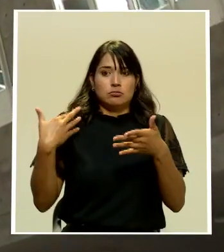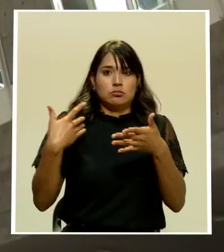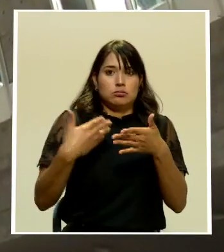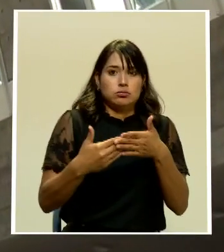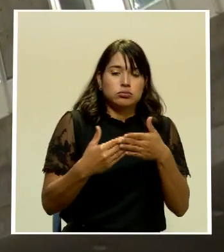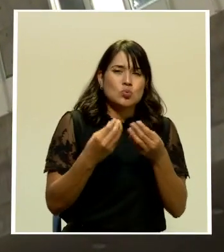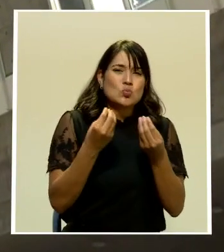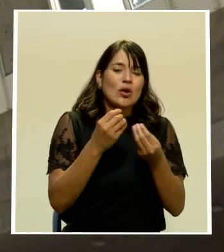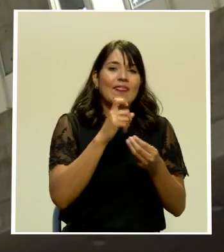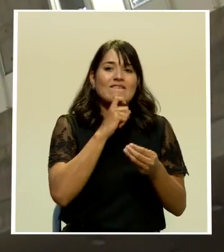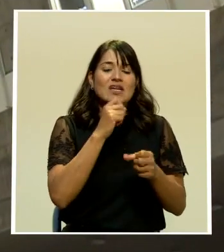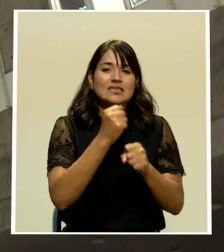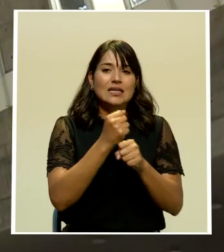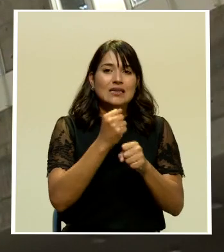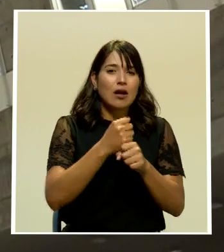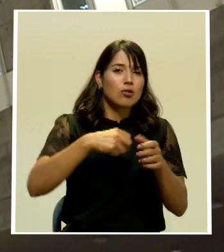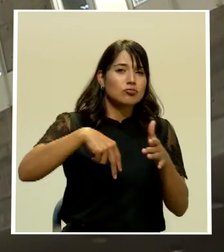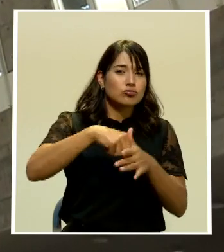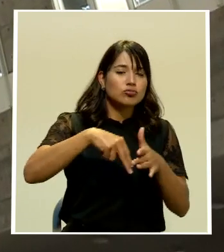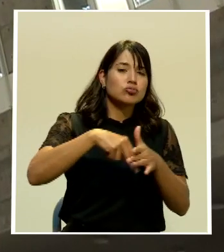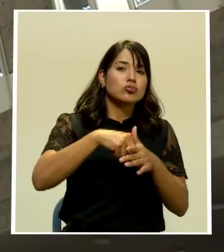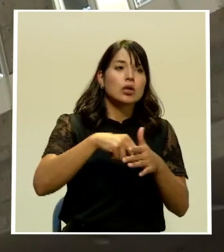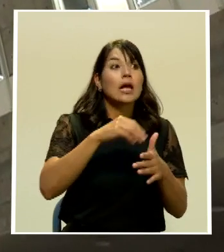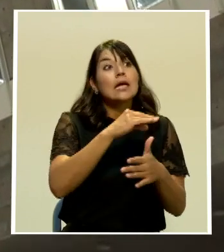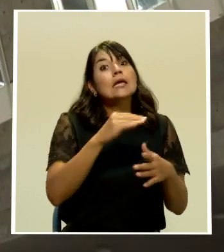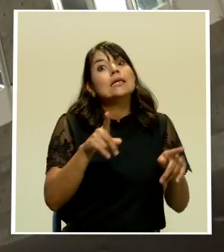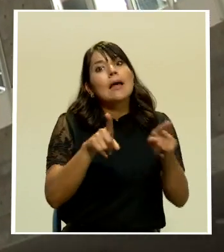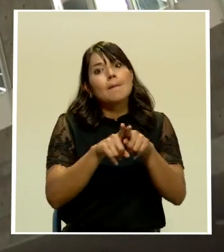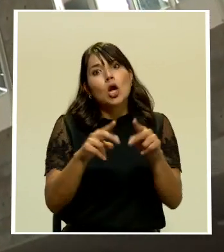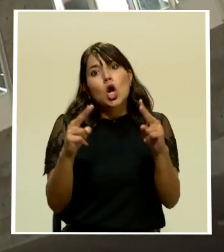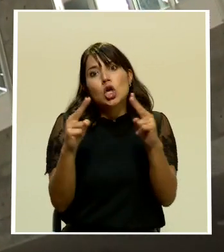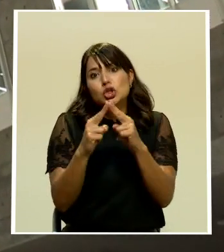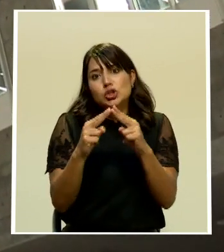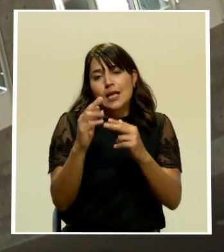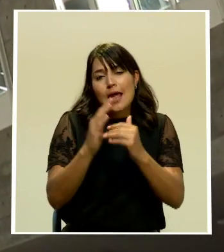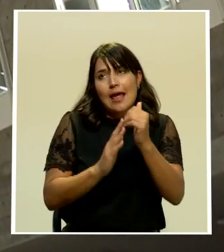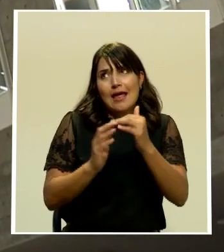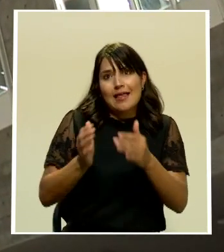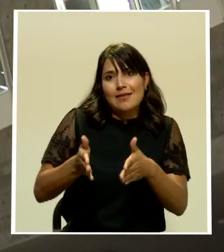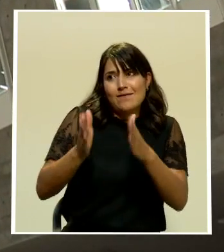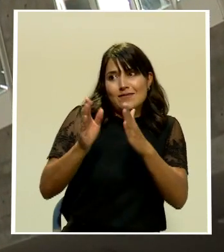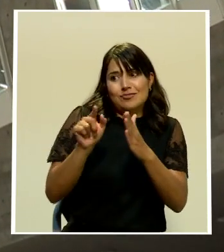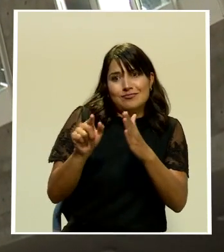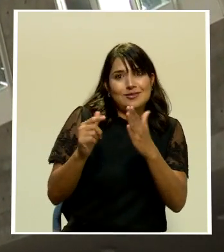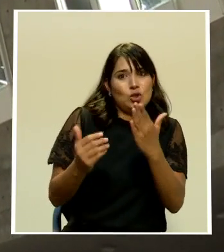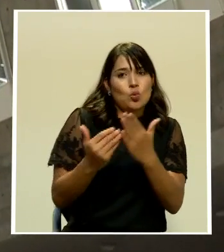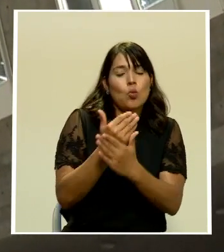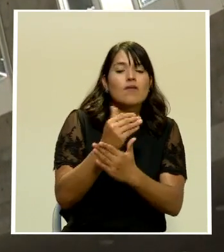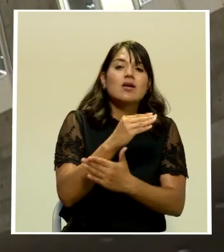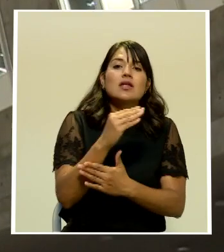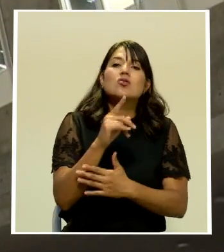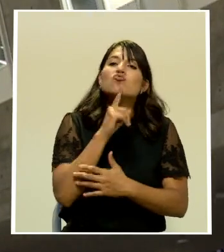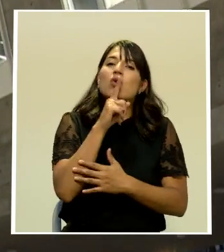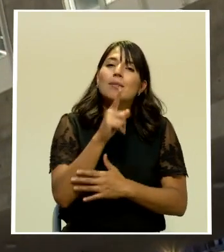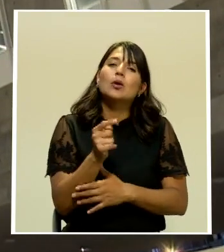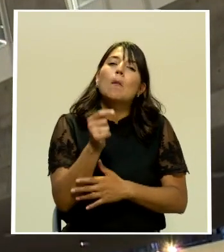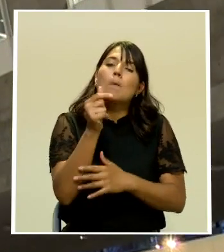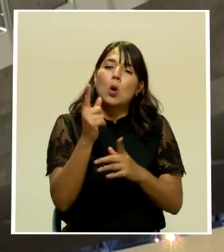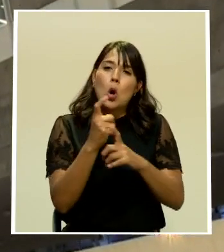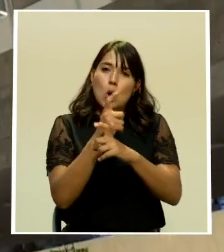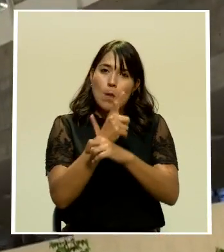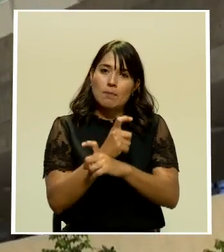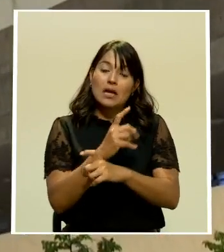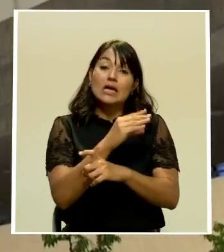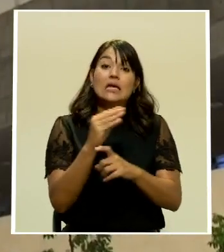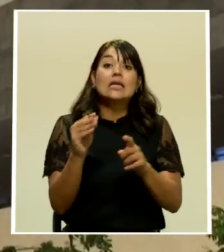bueno y por supuesto conocer el edificio que es totalmente nuevo y aquí en realidad ha sido un poco complicado